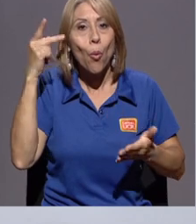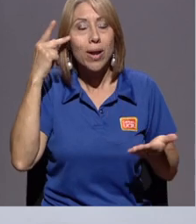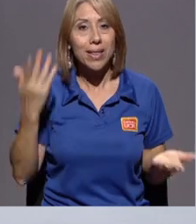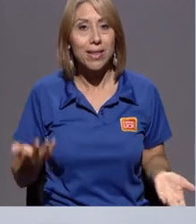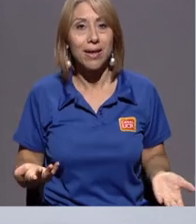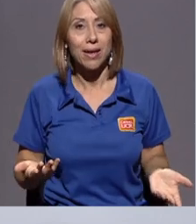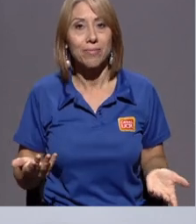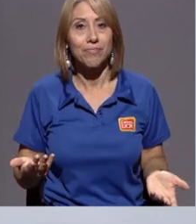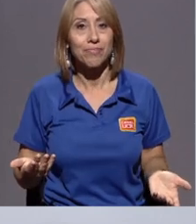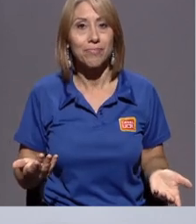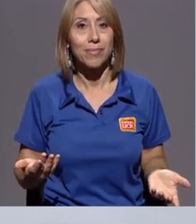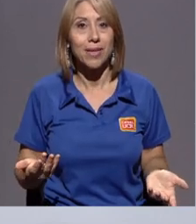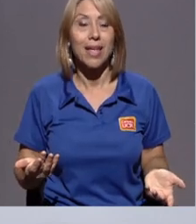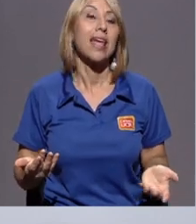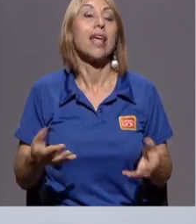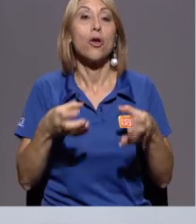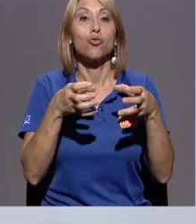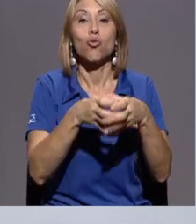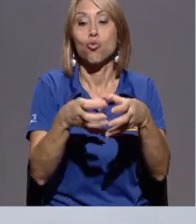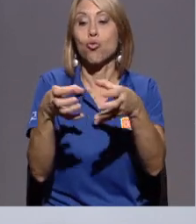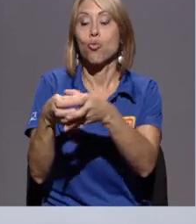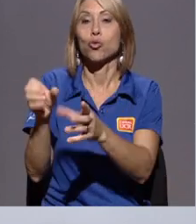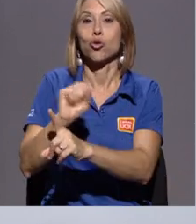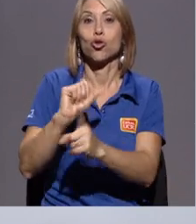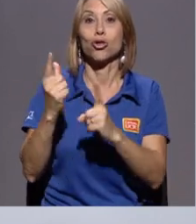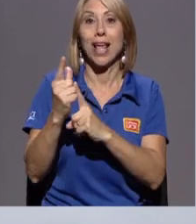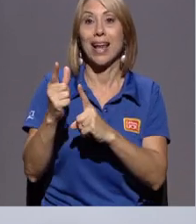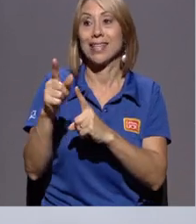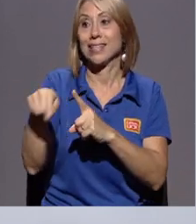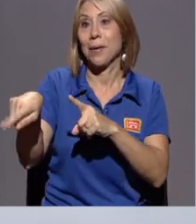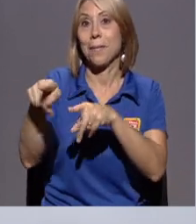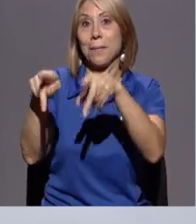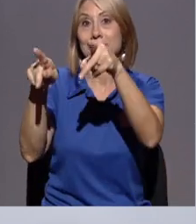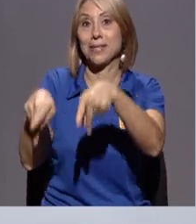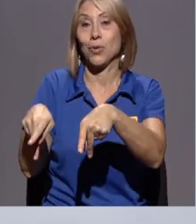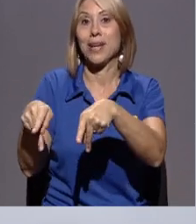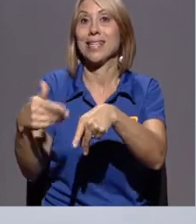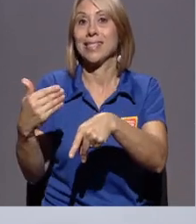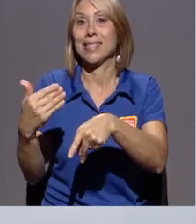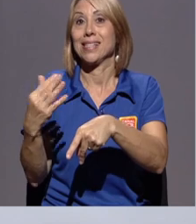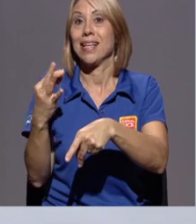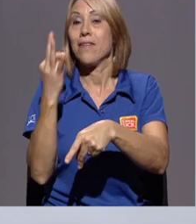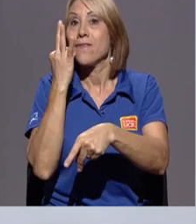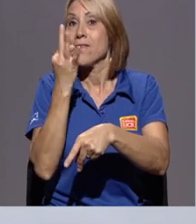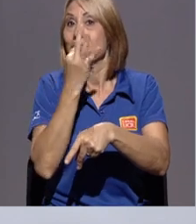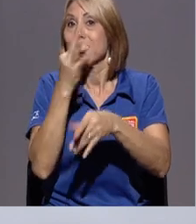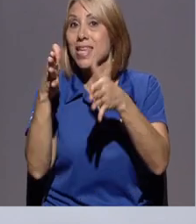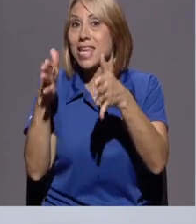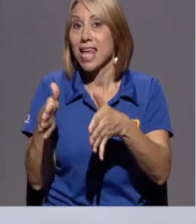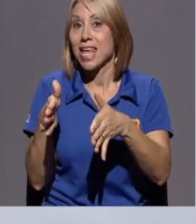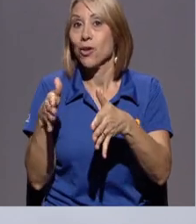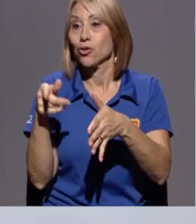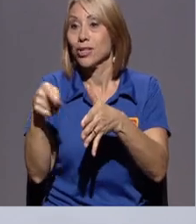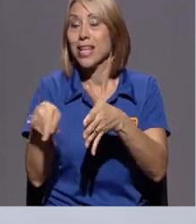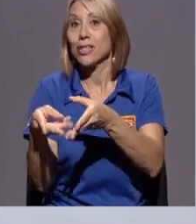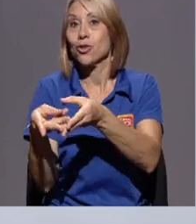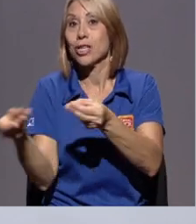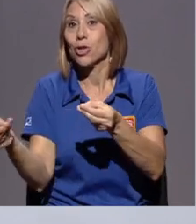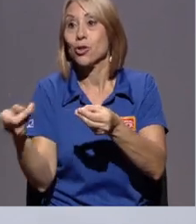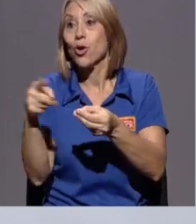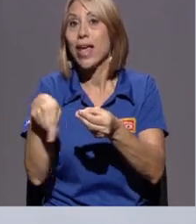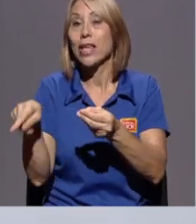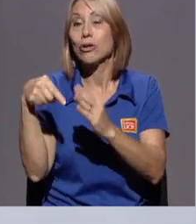y los sectores sociales, los finqueros de estos territorios agudizan sus